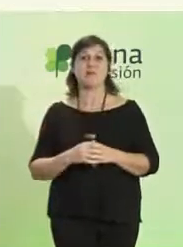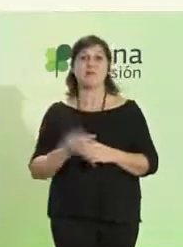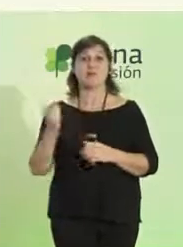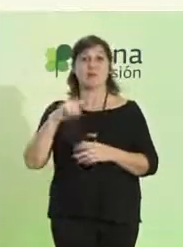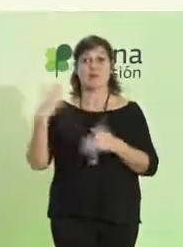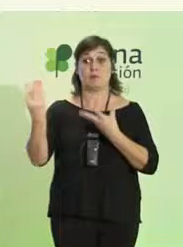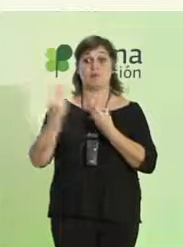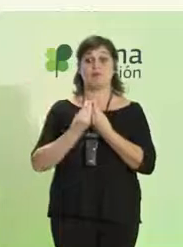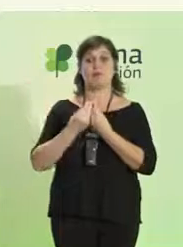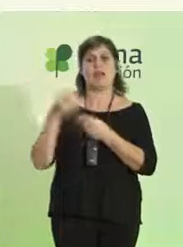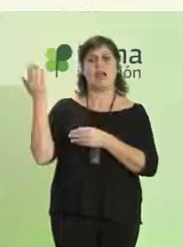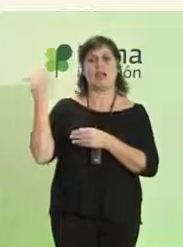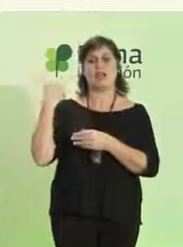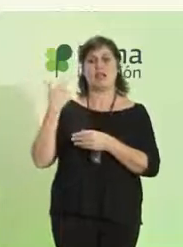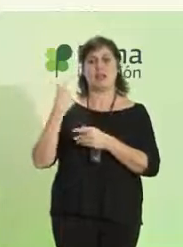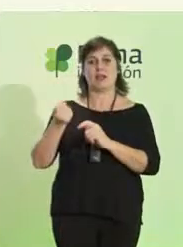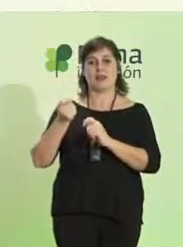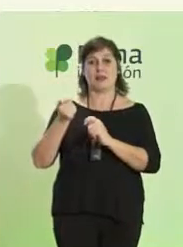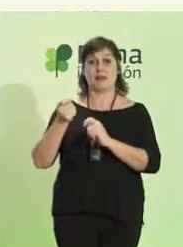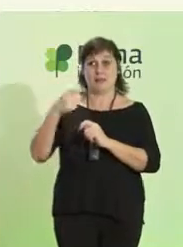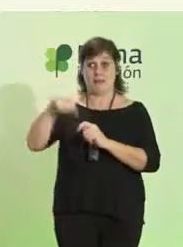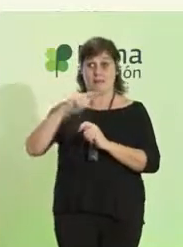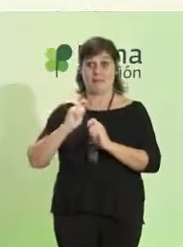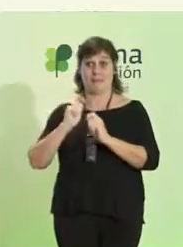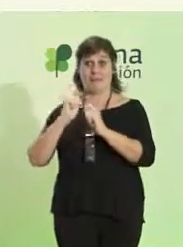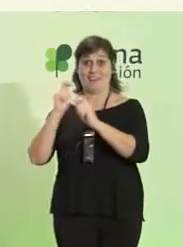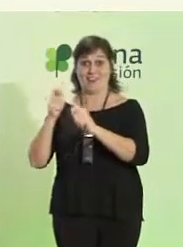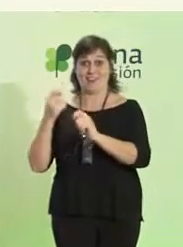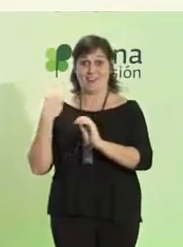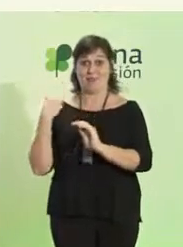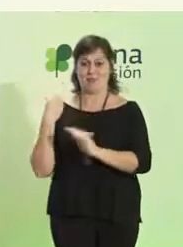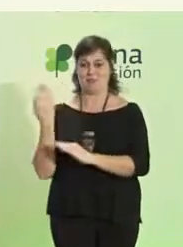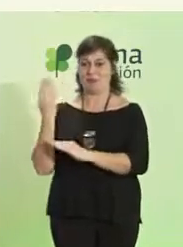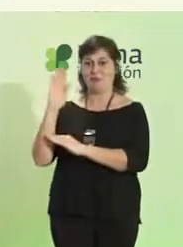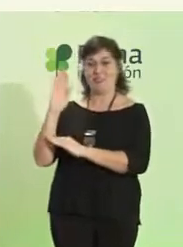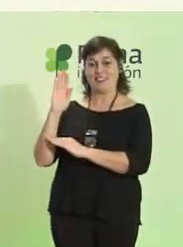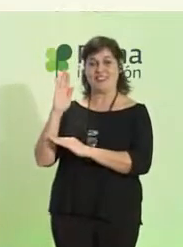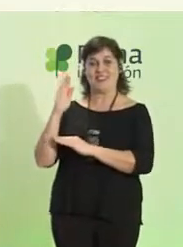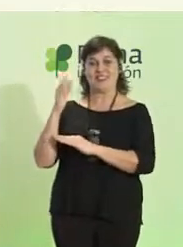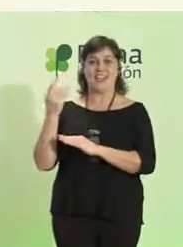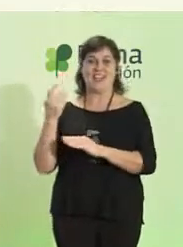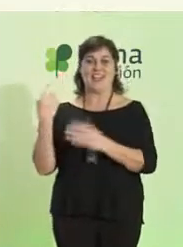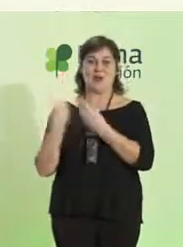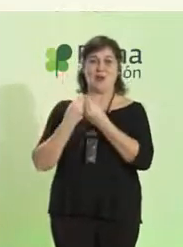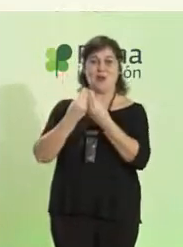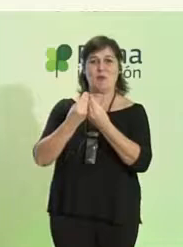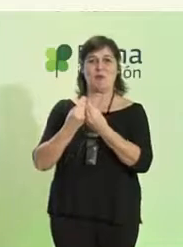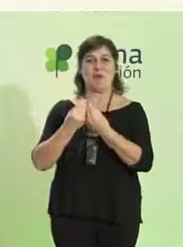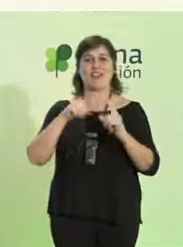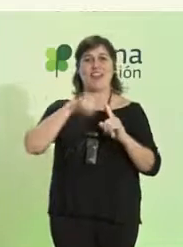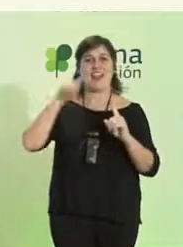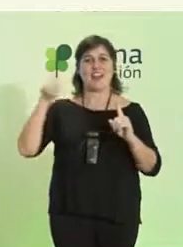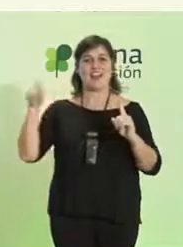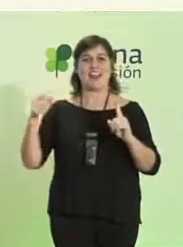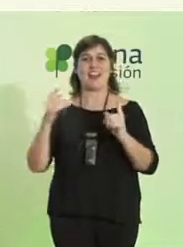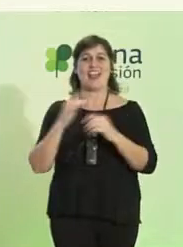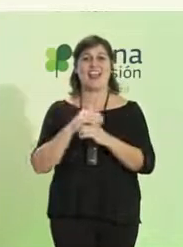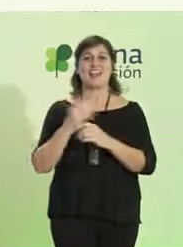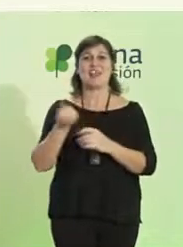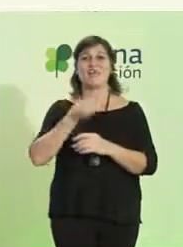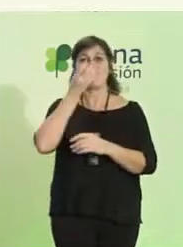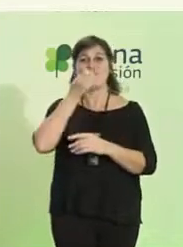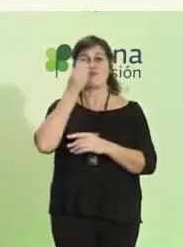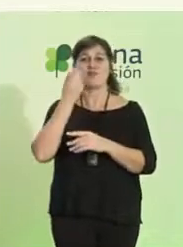alguien que ayer nos hizo de anfitrión en los Alcáceres, Juan Manuel Flores, Teniente de Alcalde y Delegado del Área de